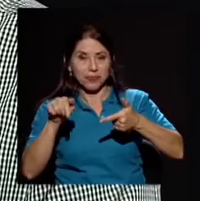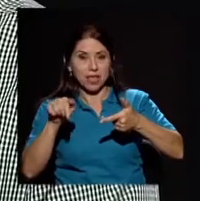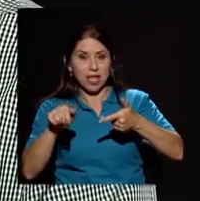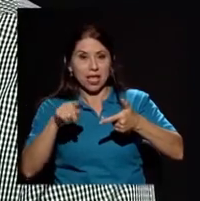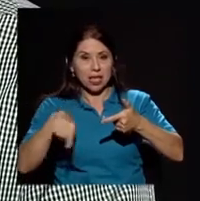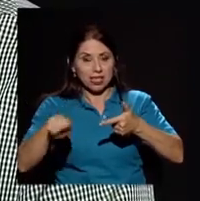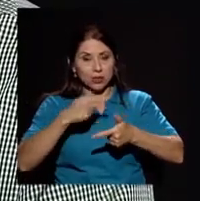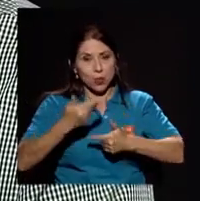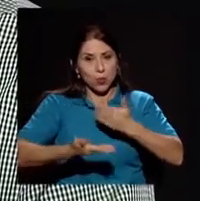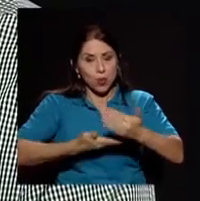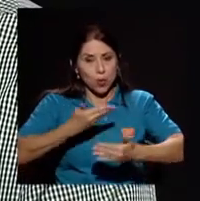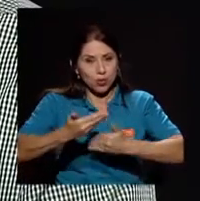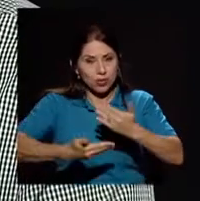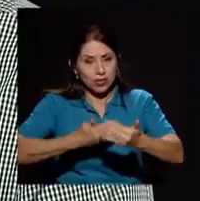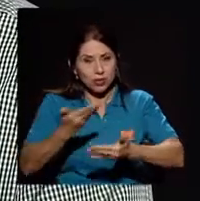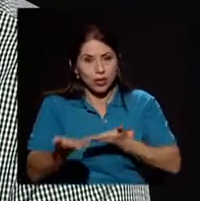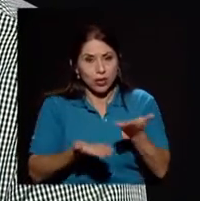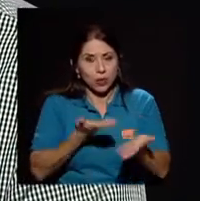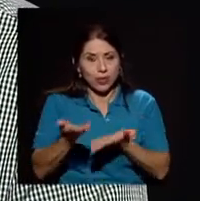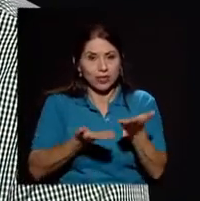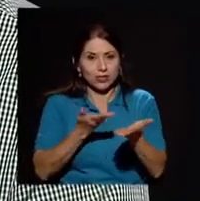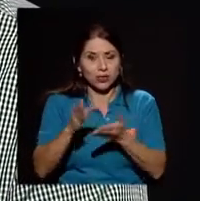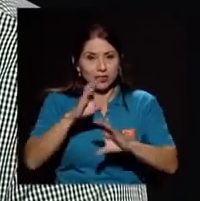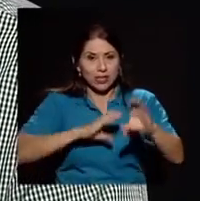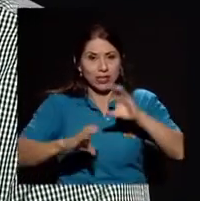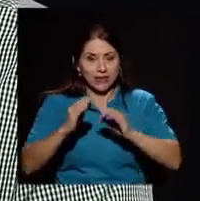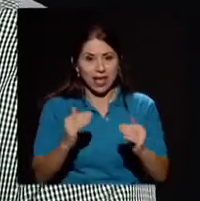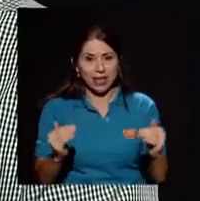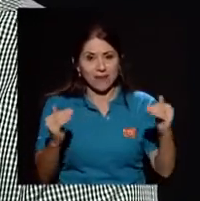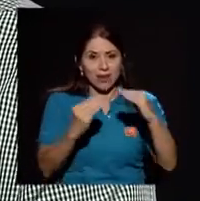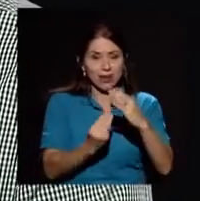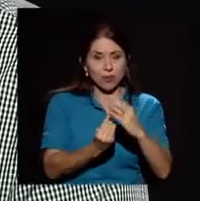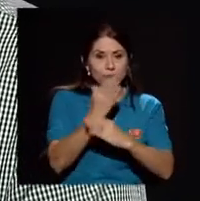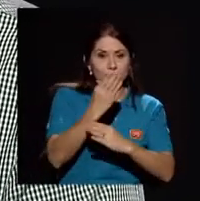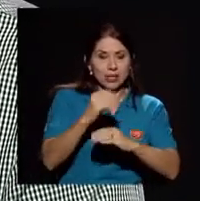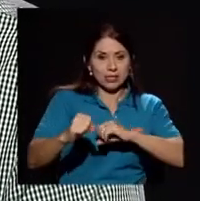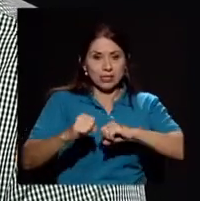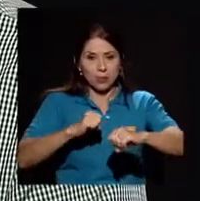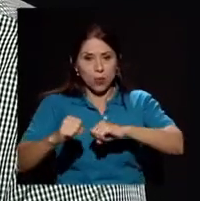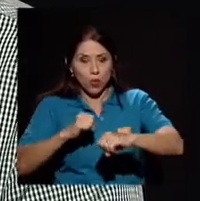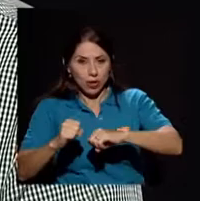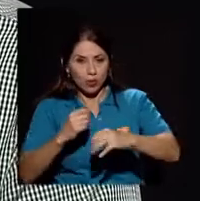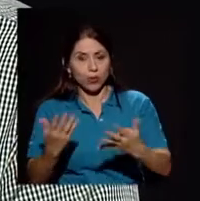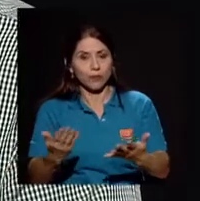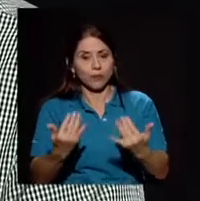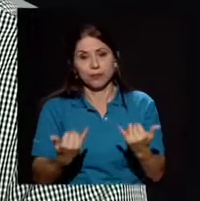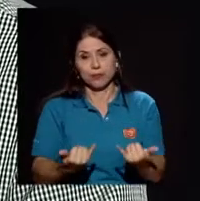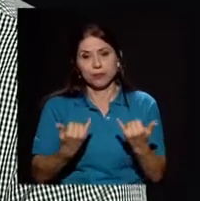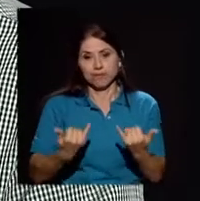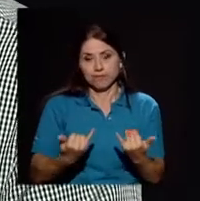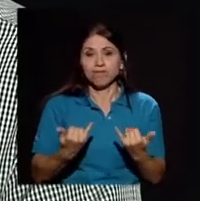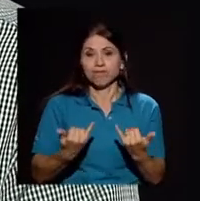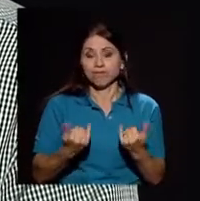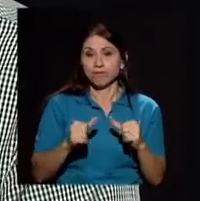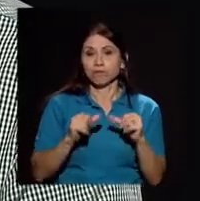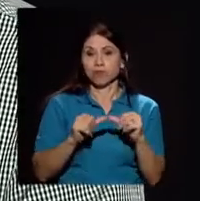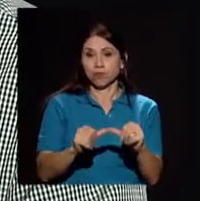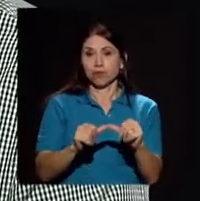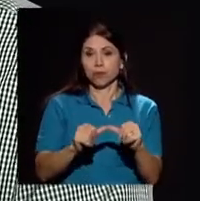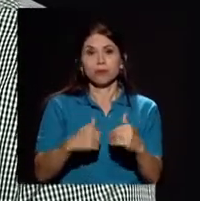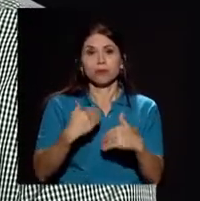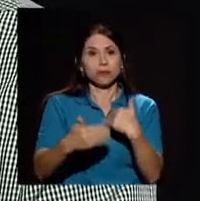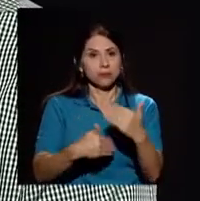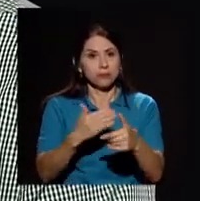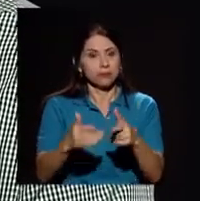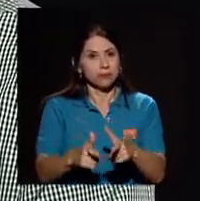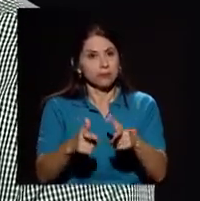de cooperación científica a nivel sismológico, vulcanológico y que actualmente pues se mantiene y más bien cada vez ha ido creciendo